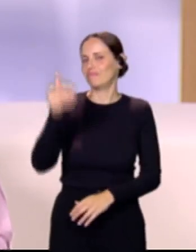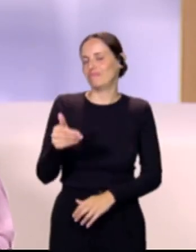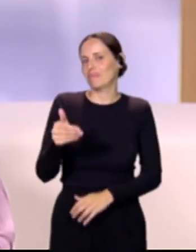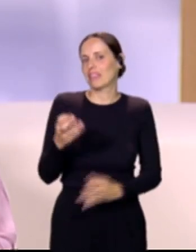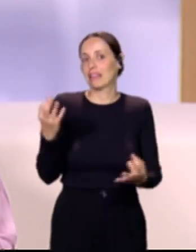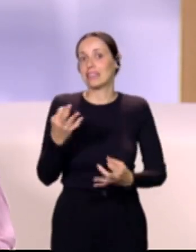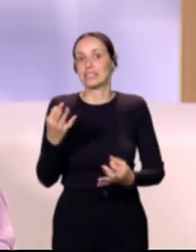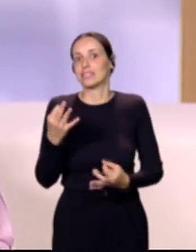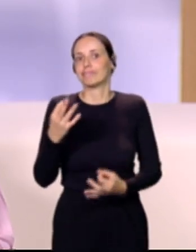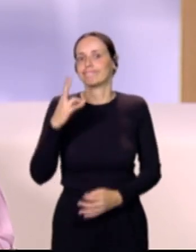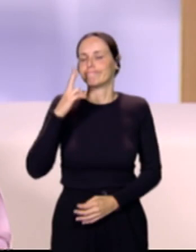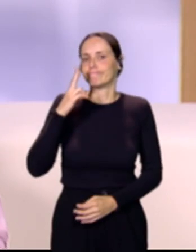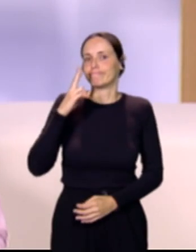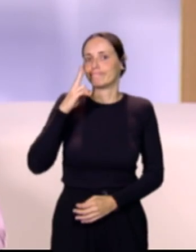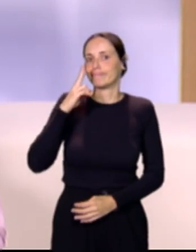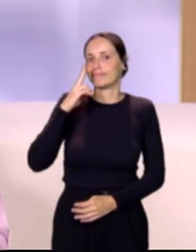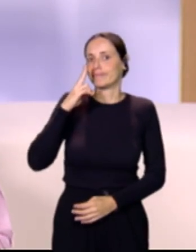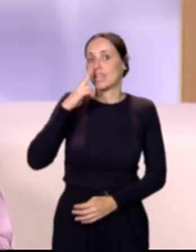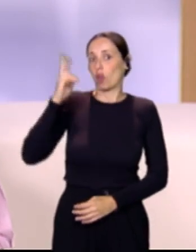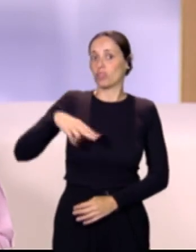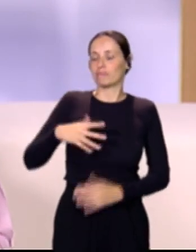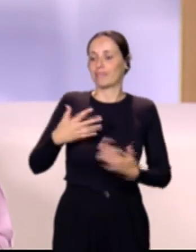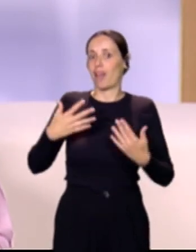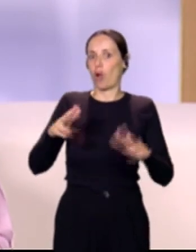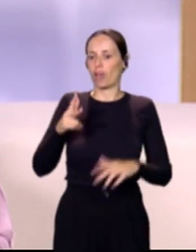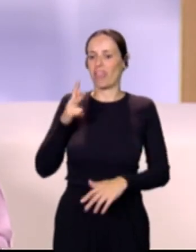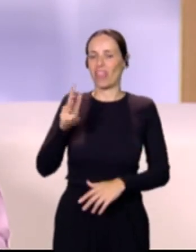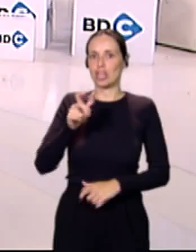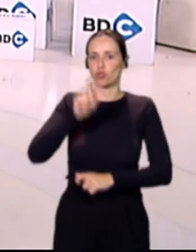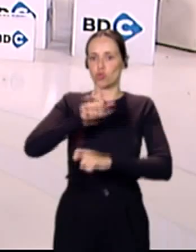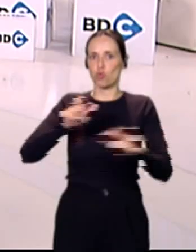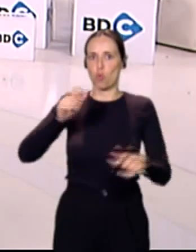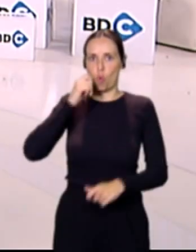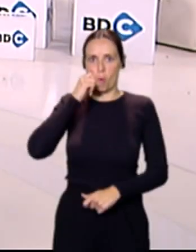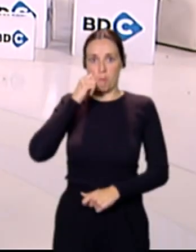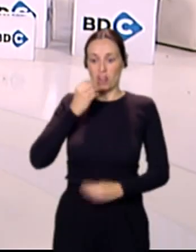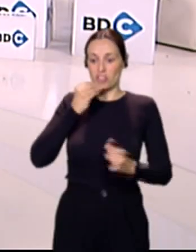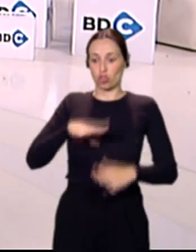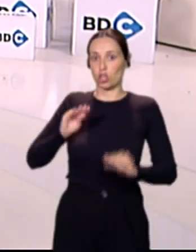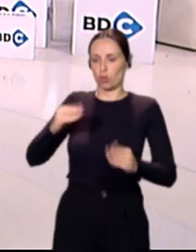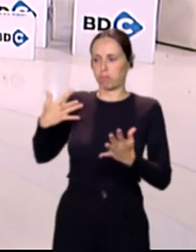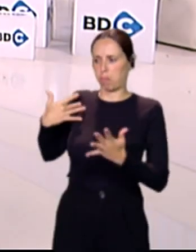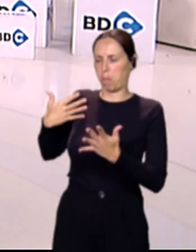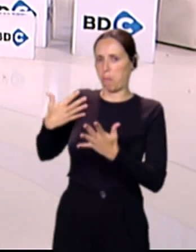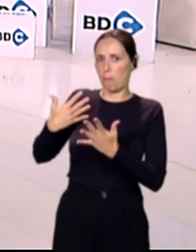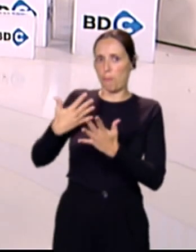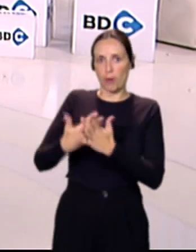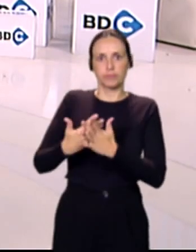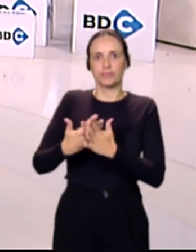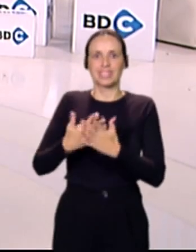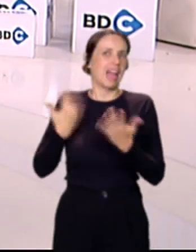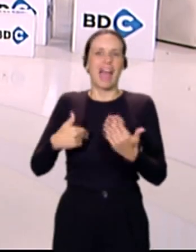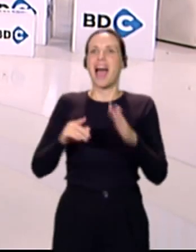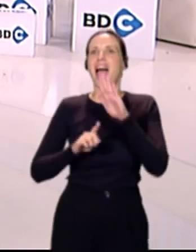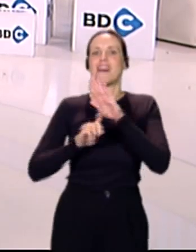reconocer que a pesar de toda la historia de los derechos humanos, nunca se pueden dar por sentados los avances, siempre hay